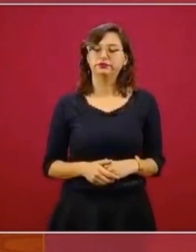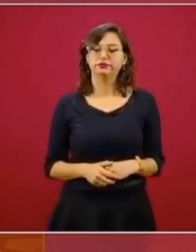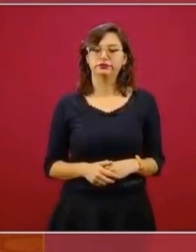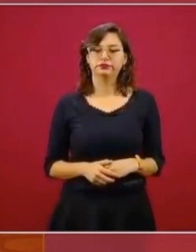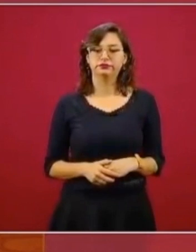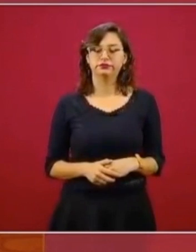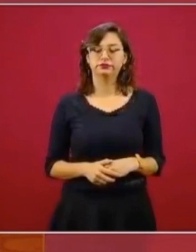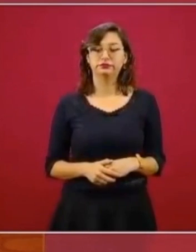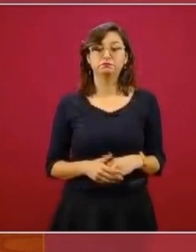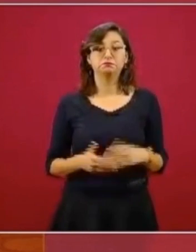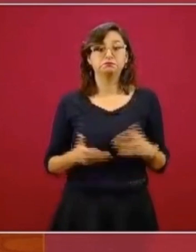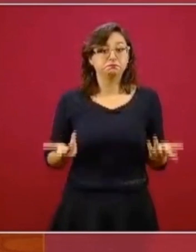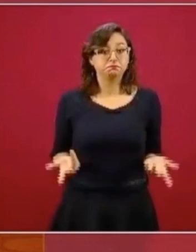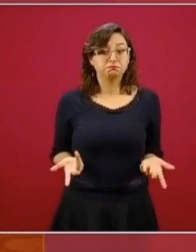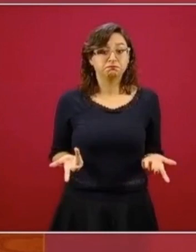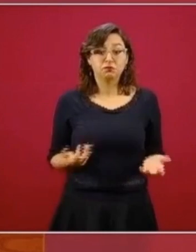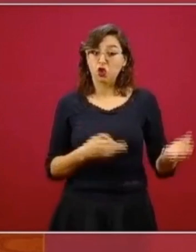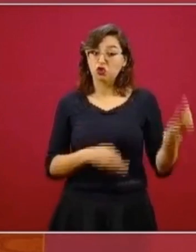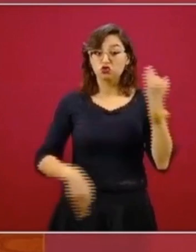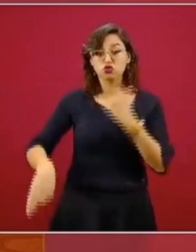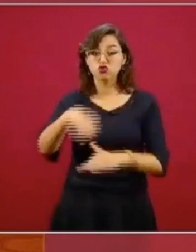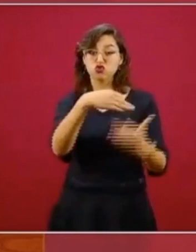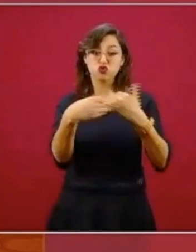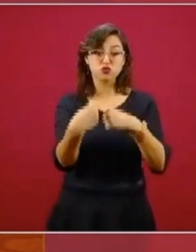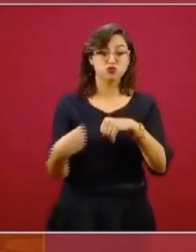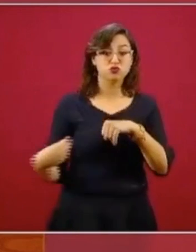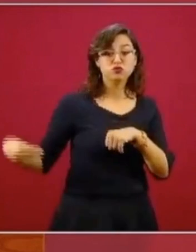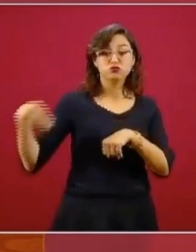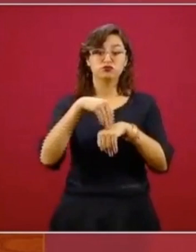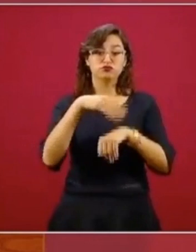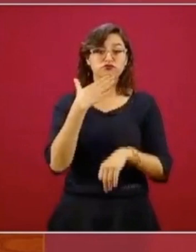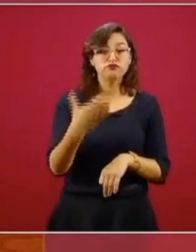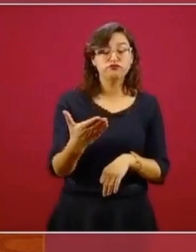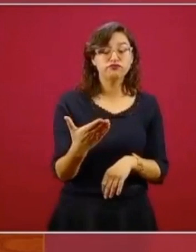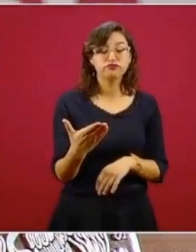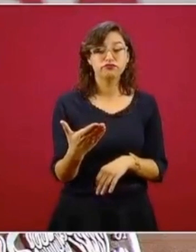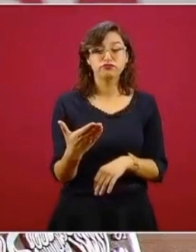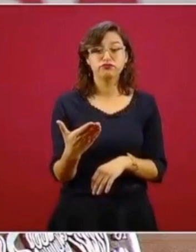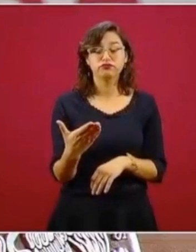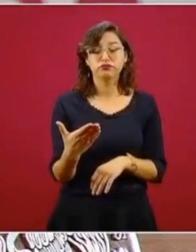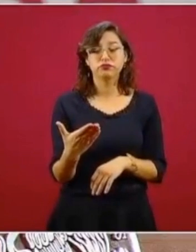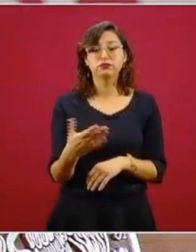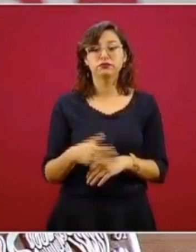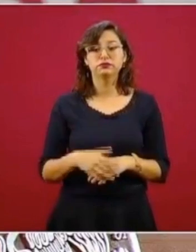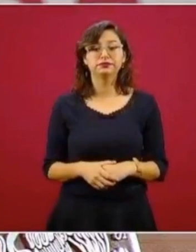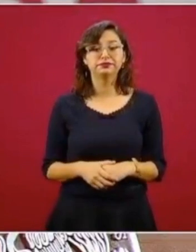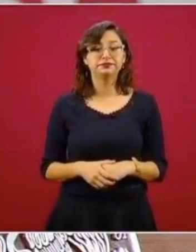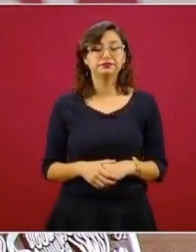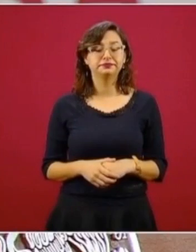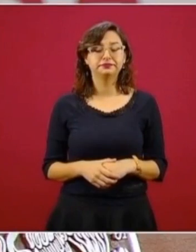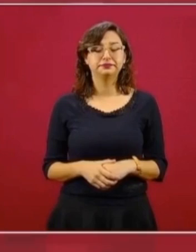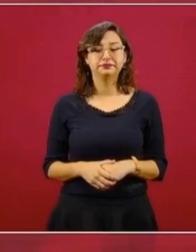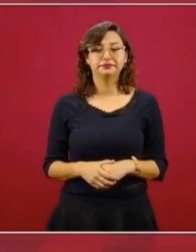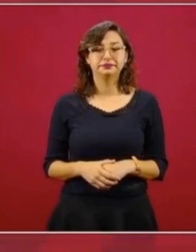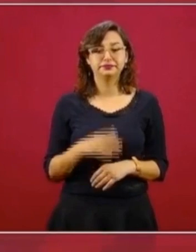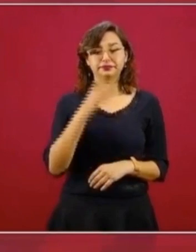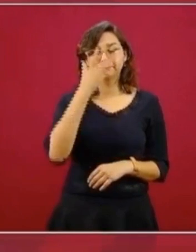y todos a portarnos bien, miren lo que